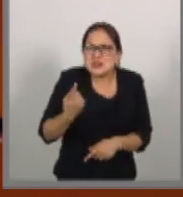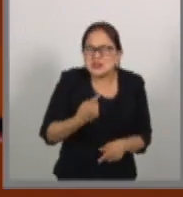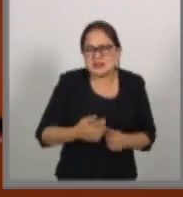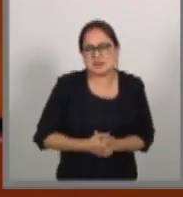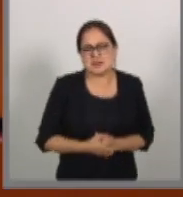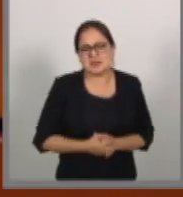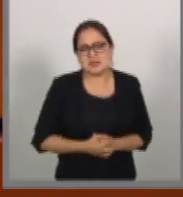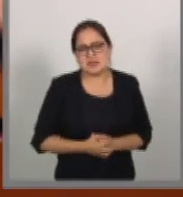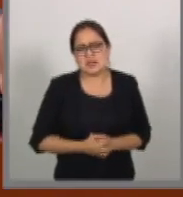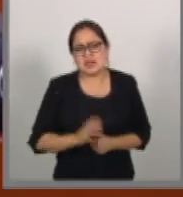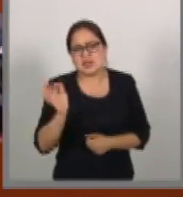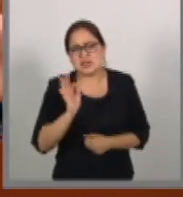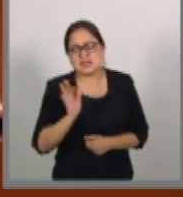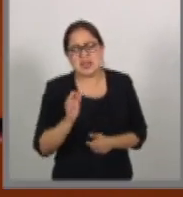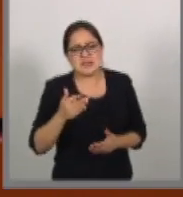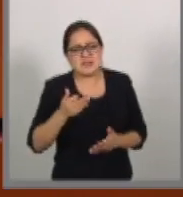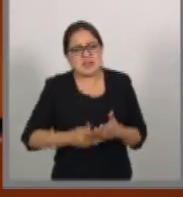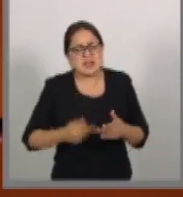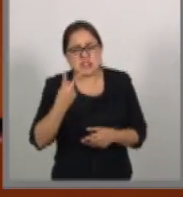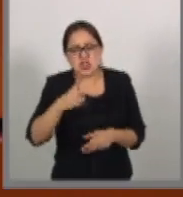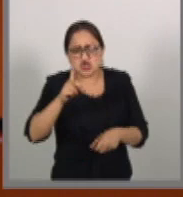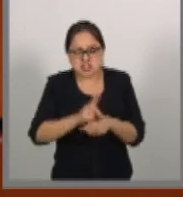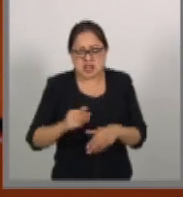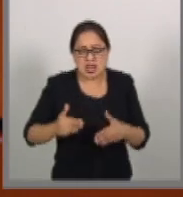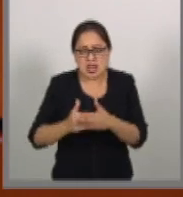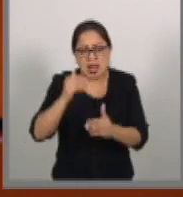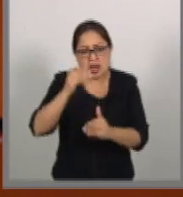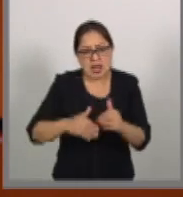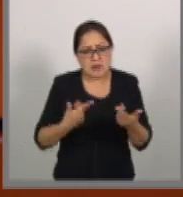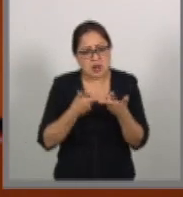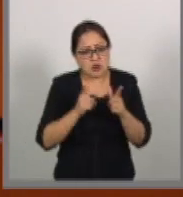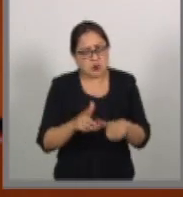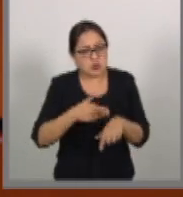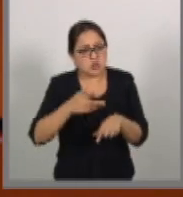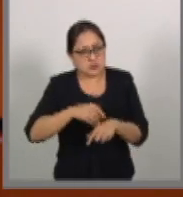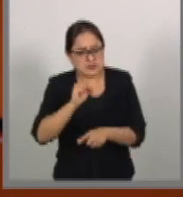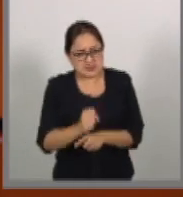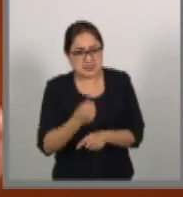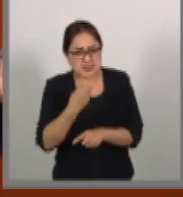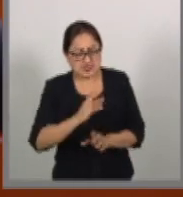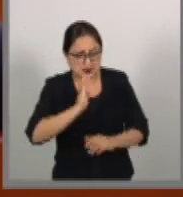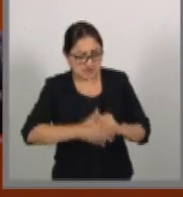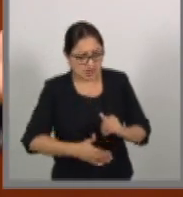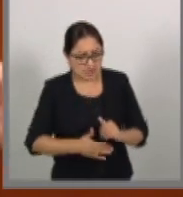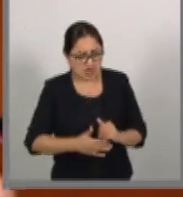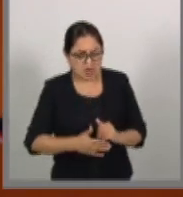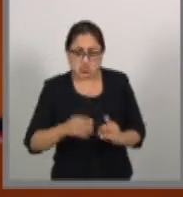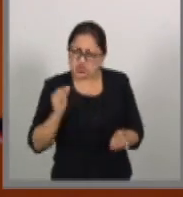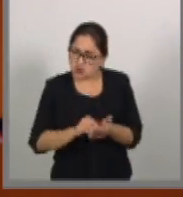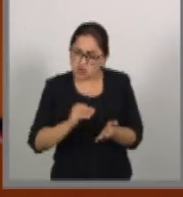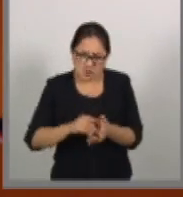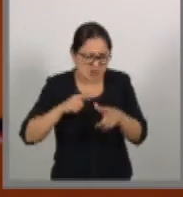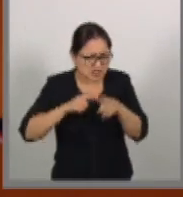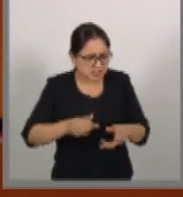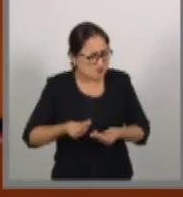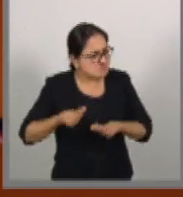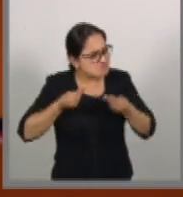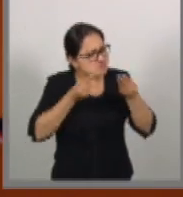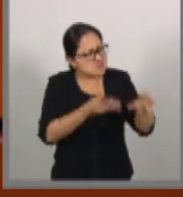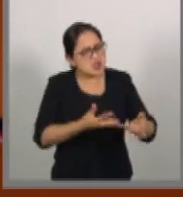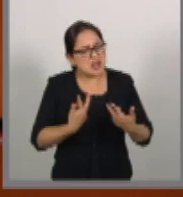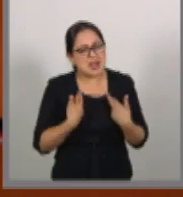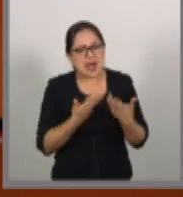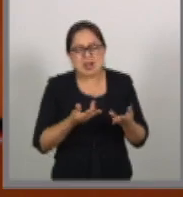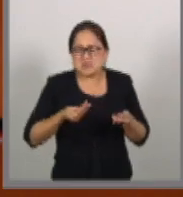¿Por qué si están a dos días de que termine esta legislatura? ¿Por qué siguen entregando a pedazos a nuestro país?